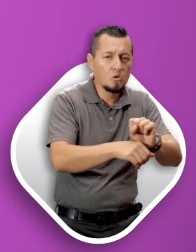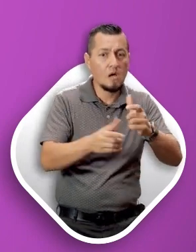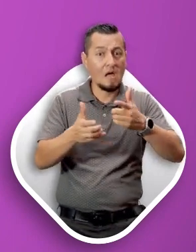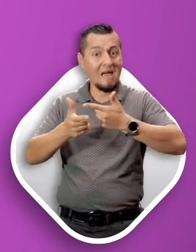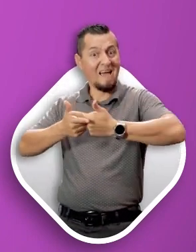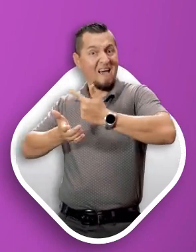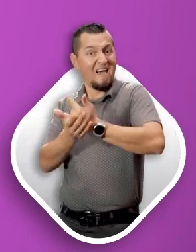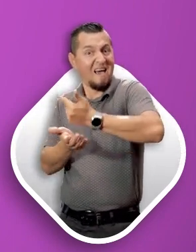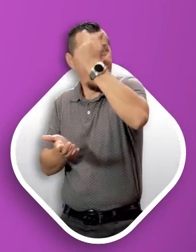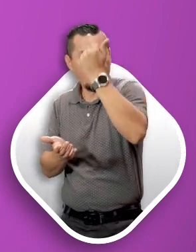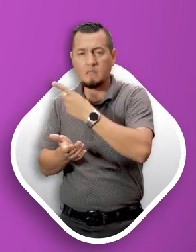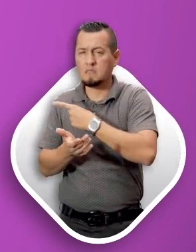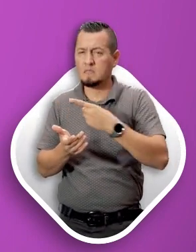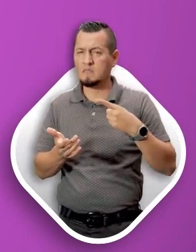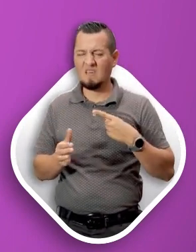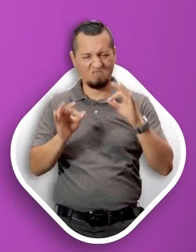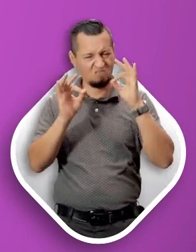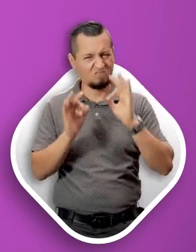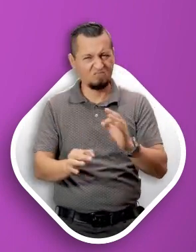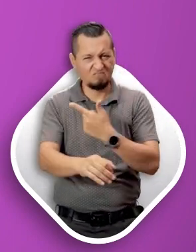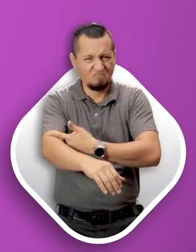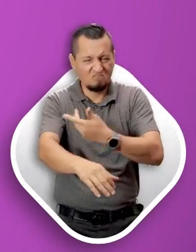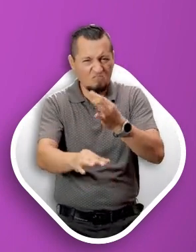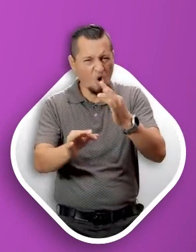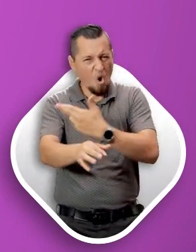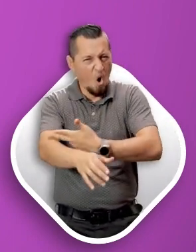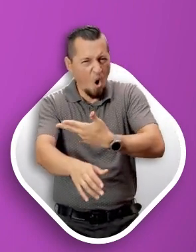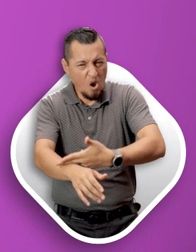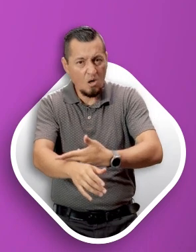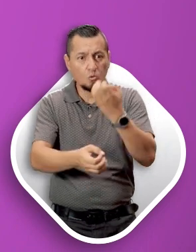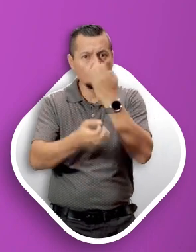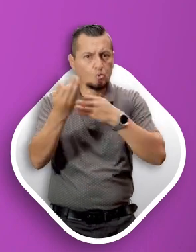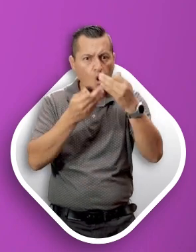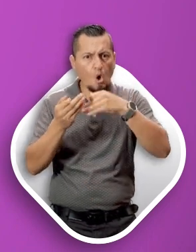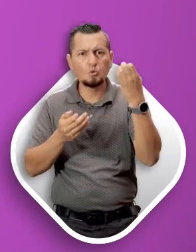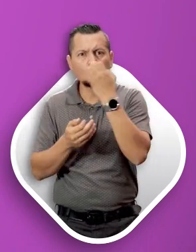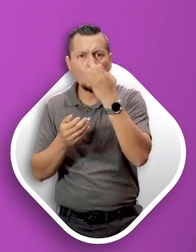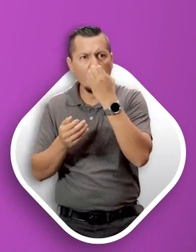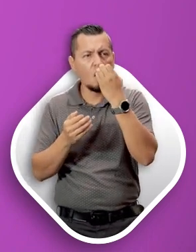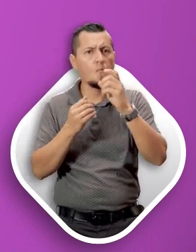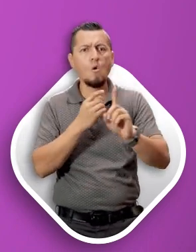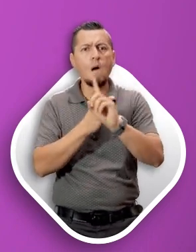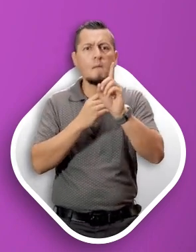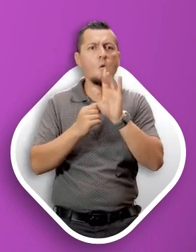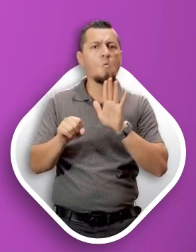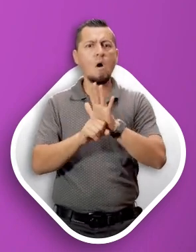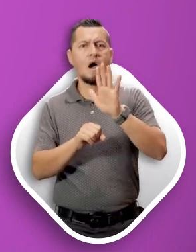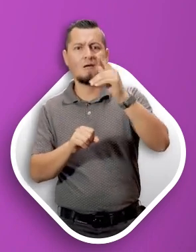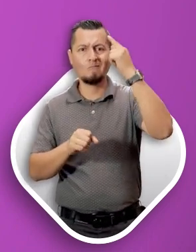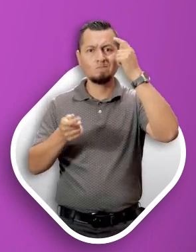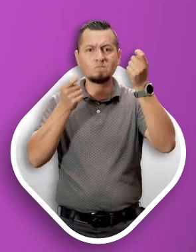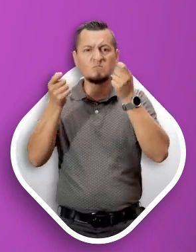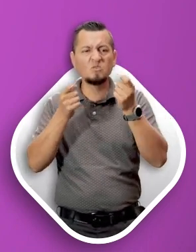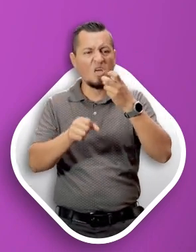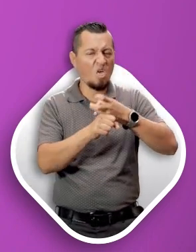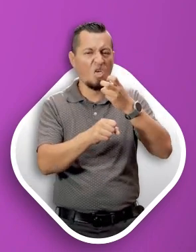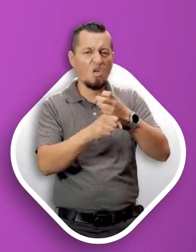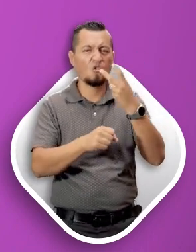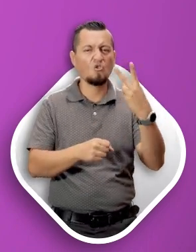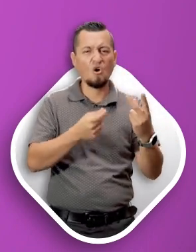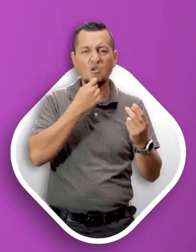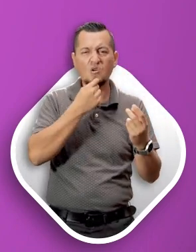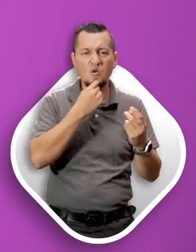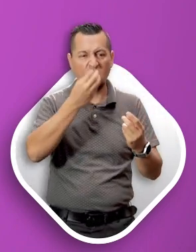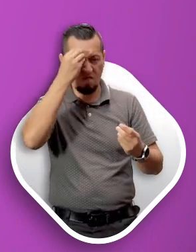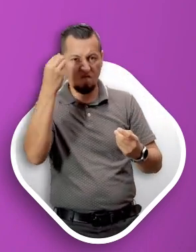las más grandes. En nuestro cuento vimos cómo toda la escuela apoyó a resolver un problema causado por una travesura de los